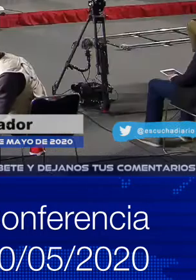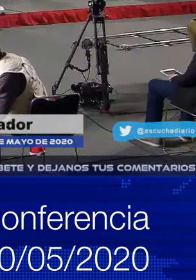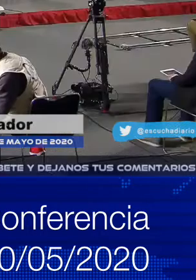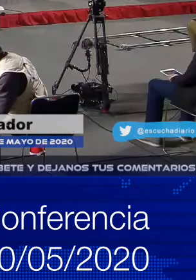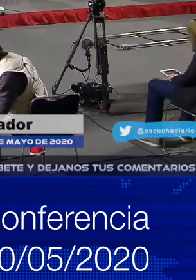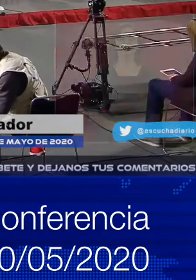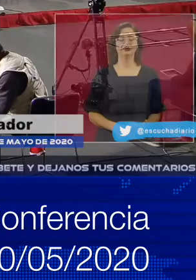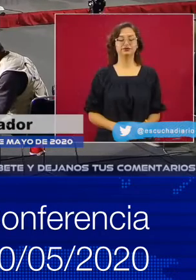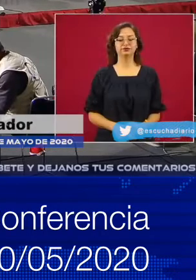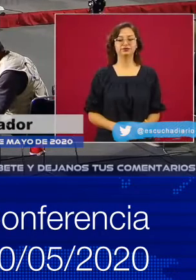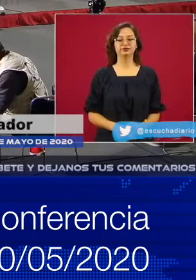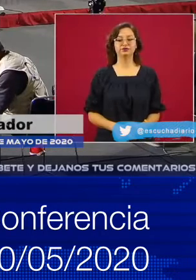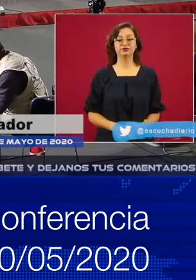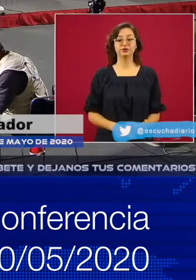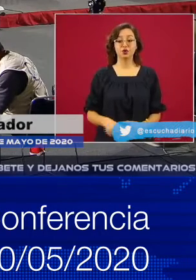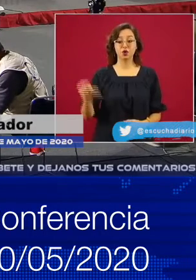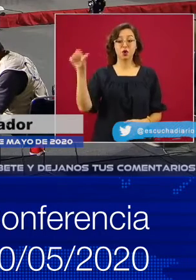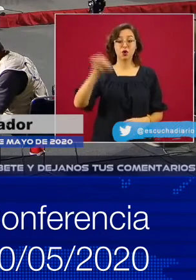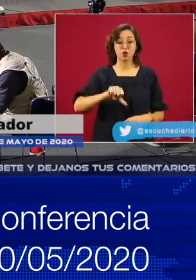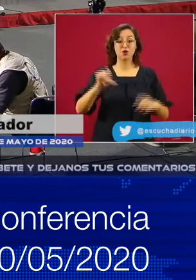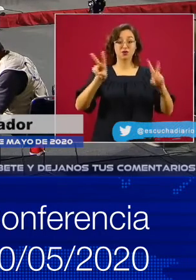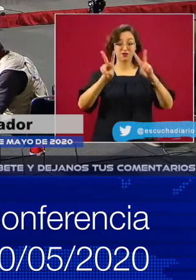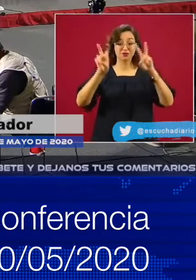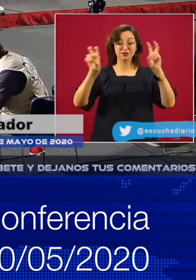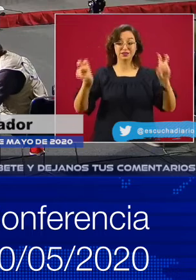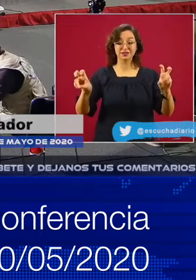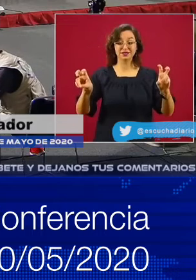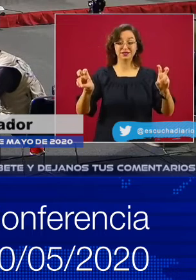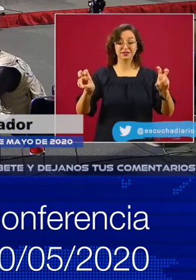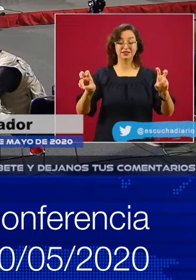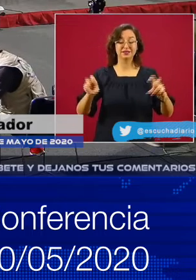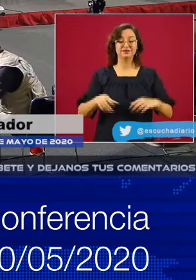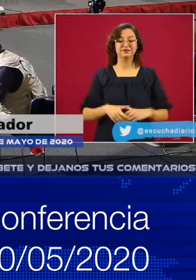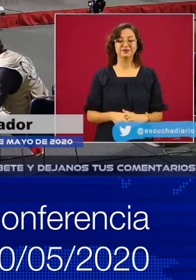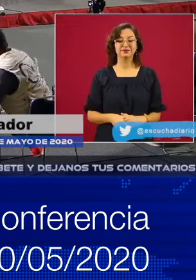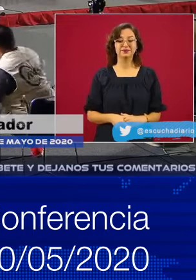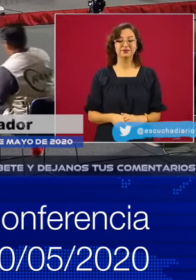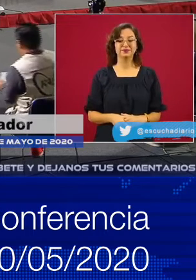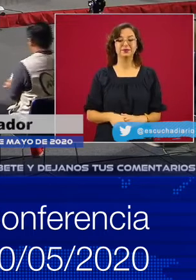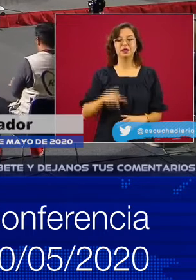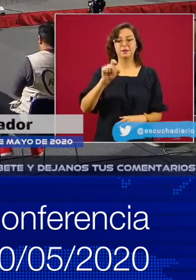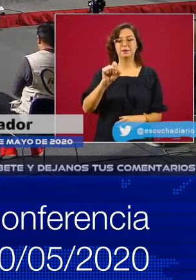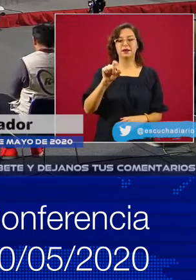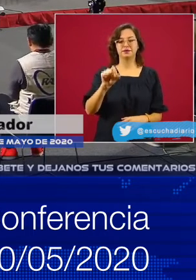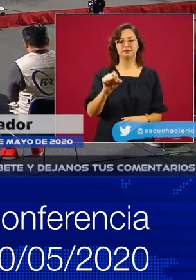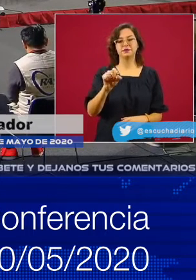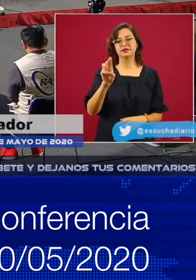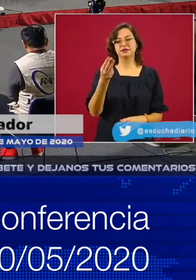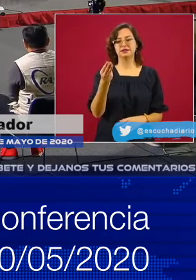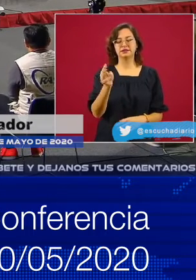Bueno, el día de hoy, 20 de mayo,